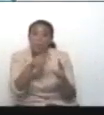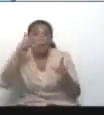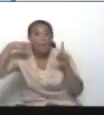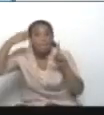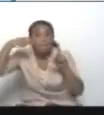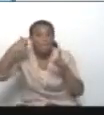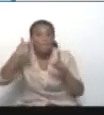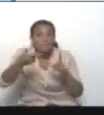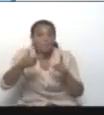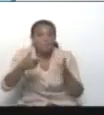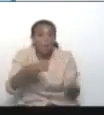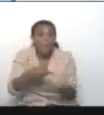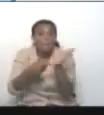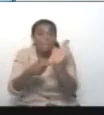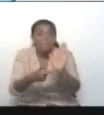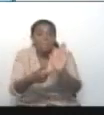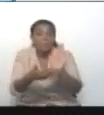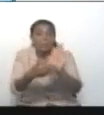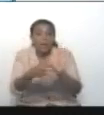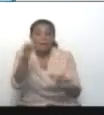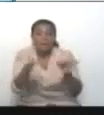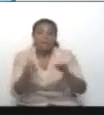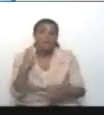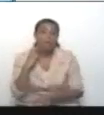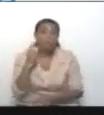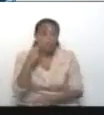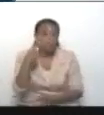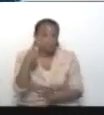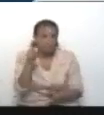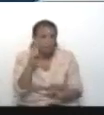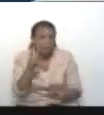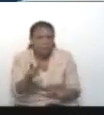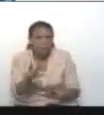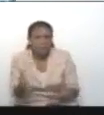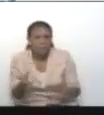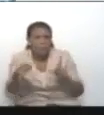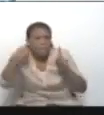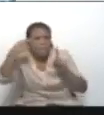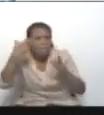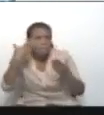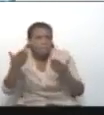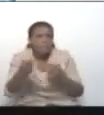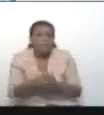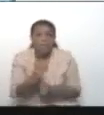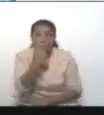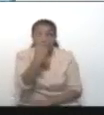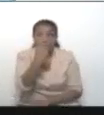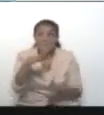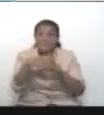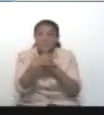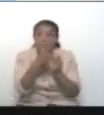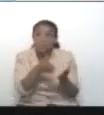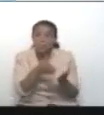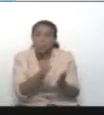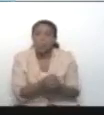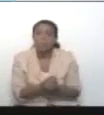videos que presentó el fiscal general. ¿Ustedes lo vieron? El primer caso